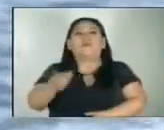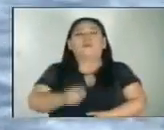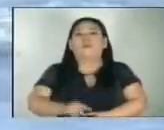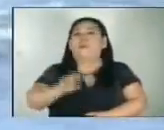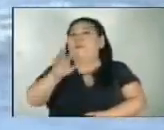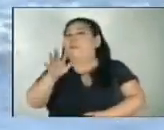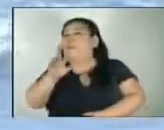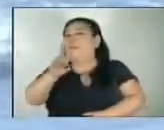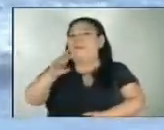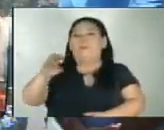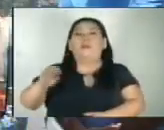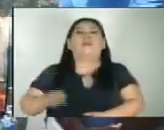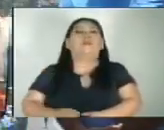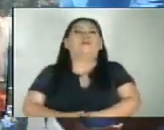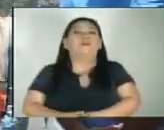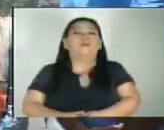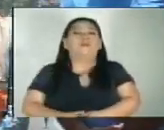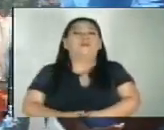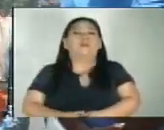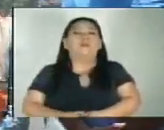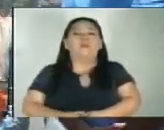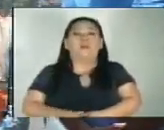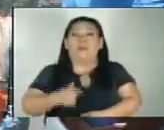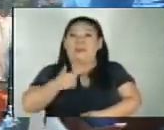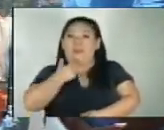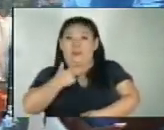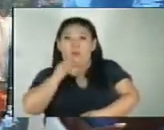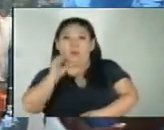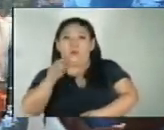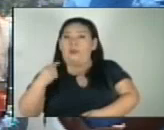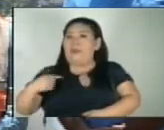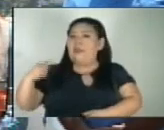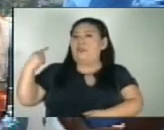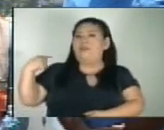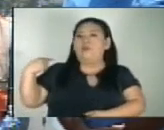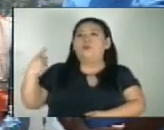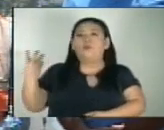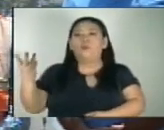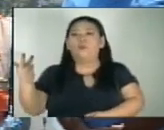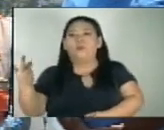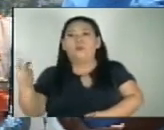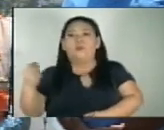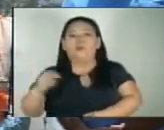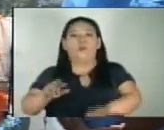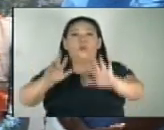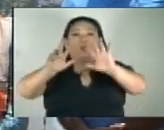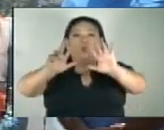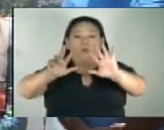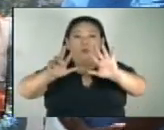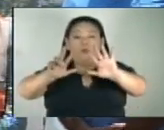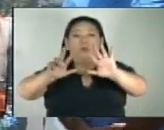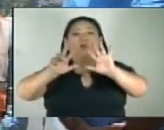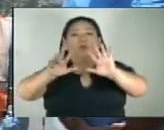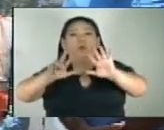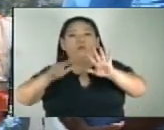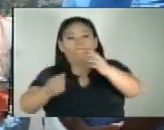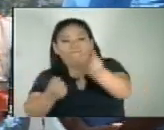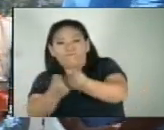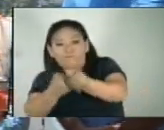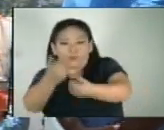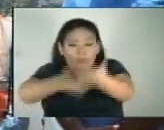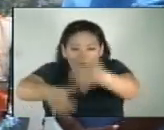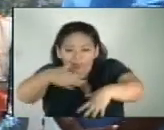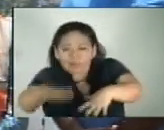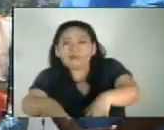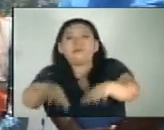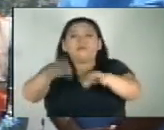una veintena. Quiero comentarle que el día de ayer tuvimos un total de ocho rescates acuáticos simples. Ya